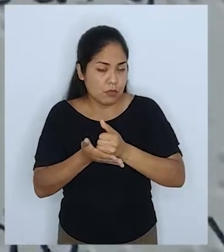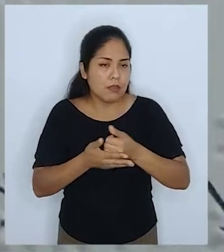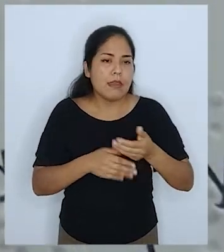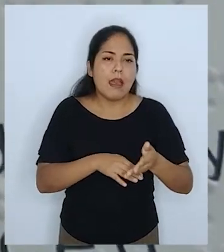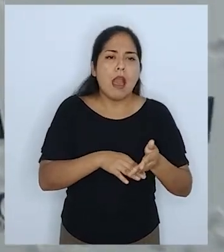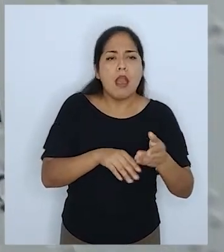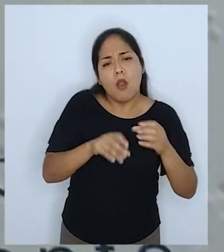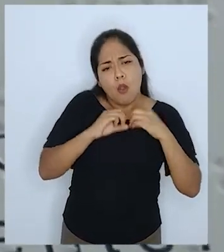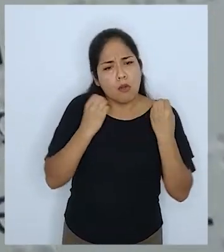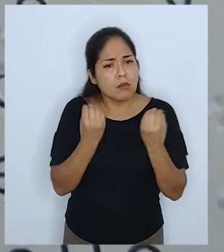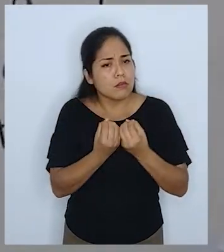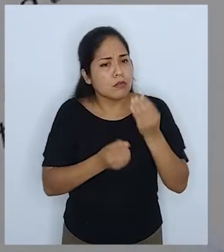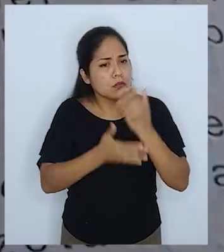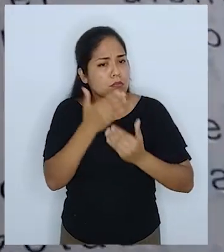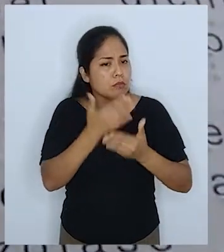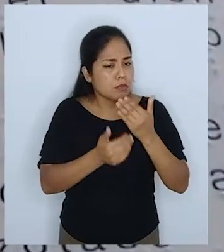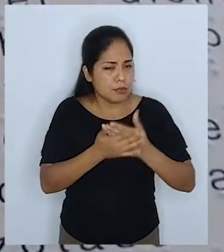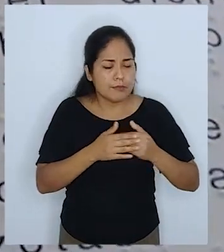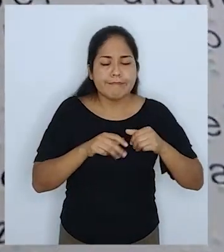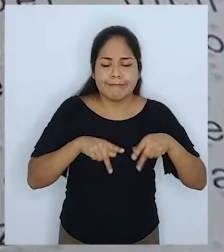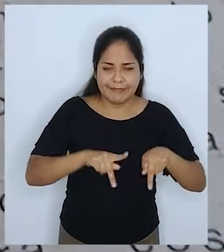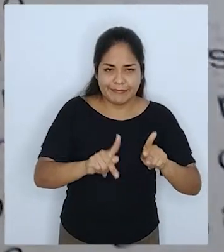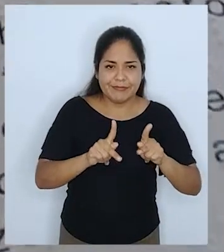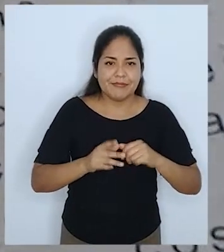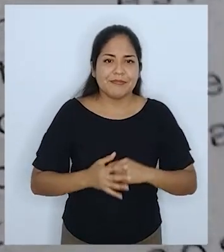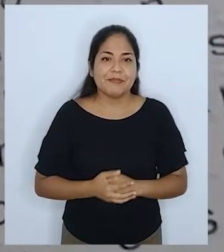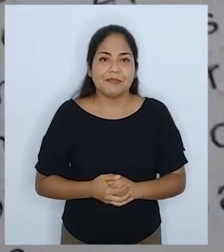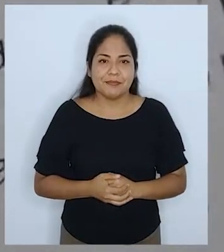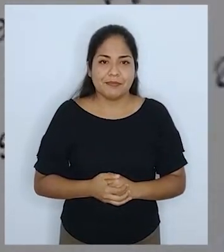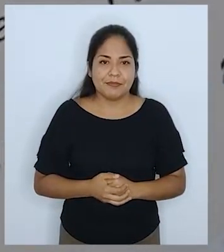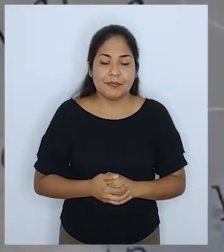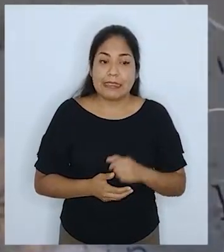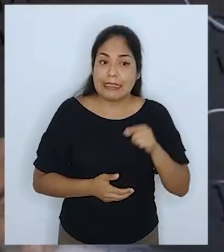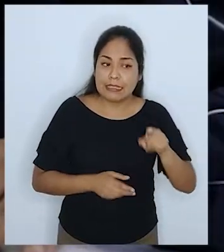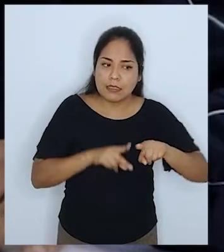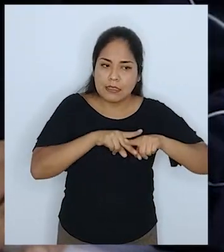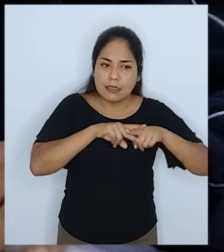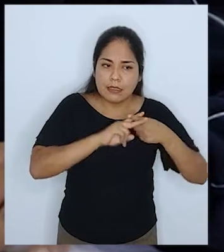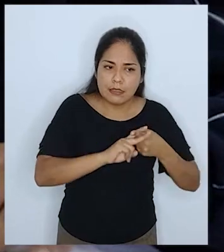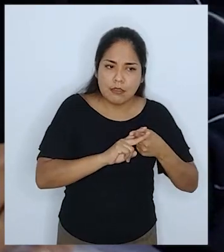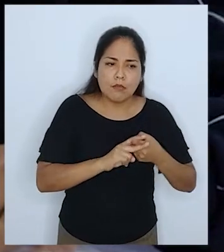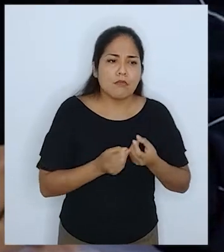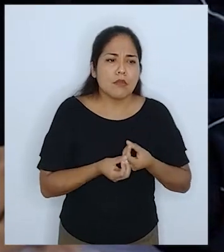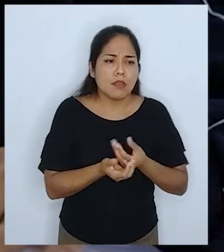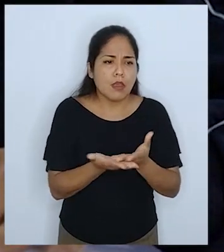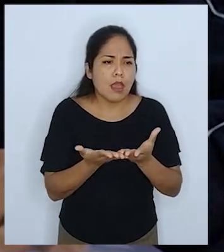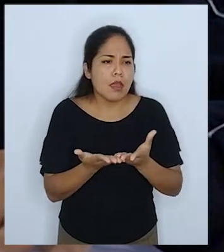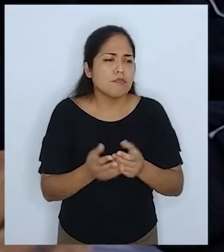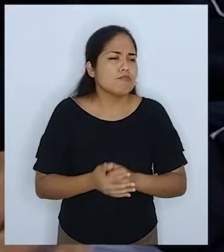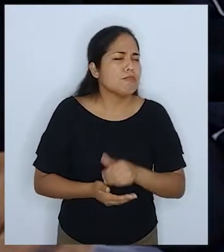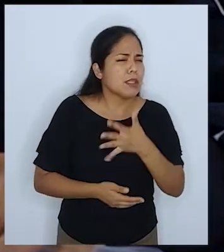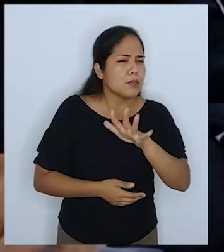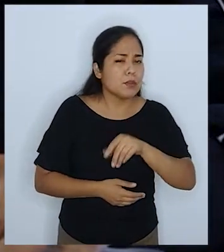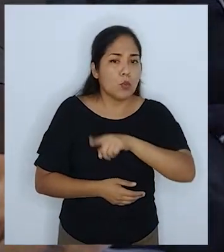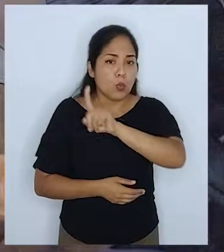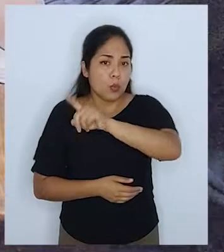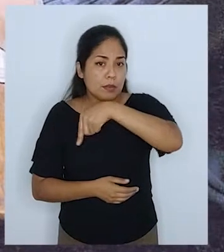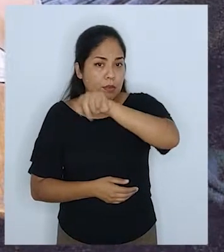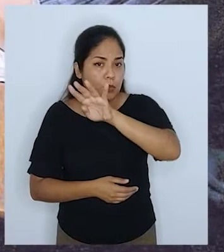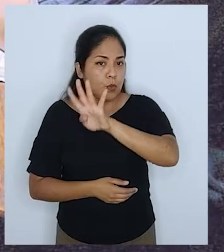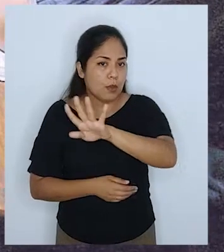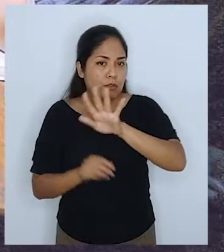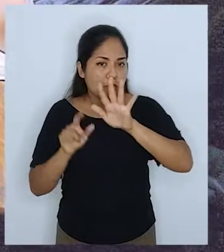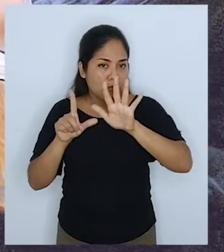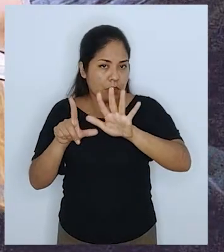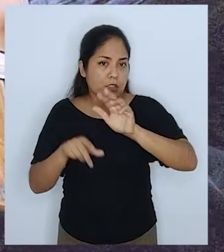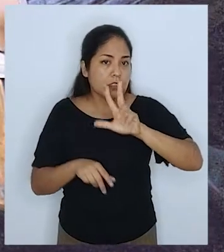autorizados y organizaciones de personas con discapacidad. Esta iniciativa beneficia aproximadamente a 1